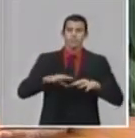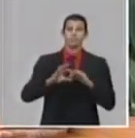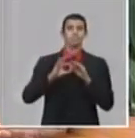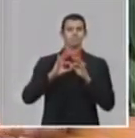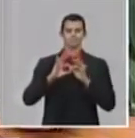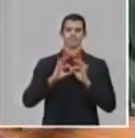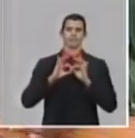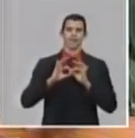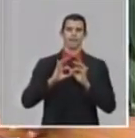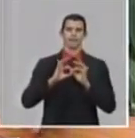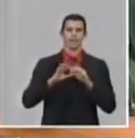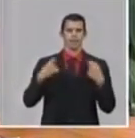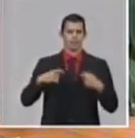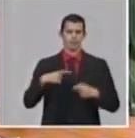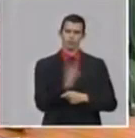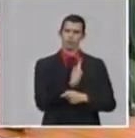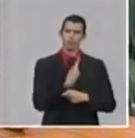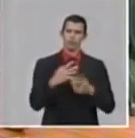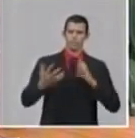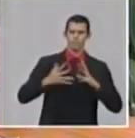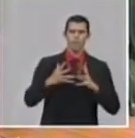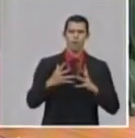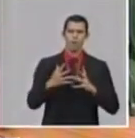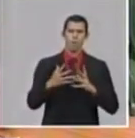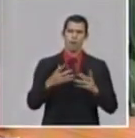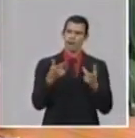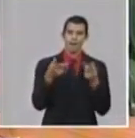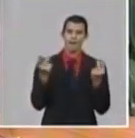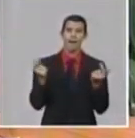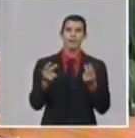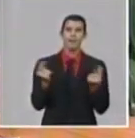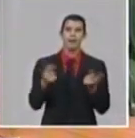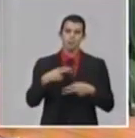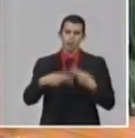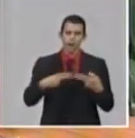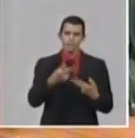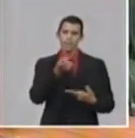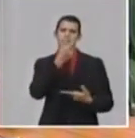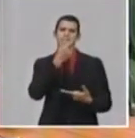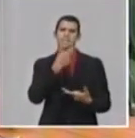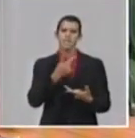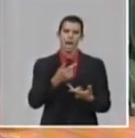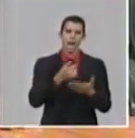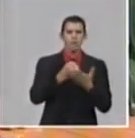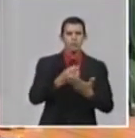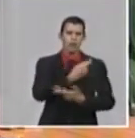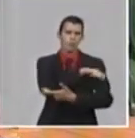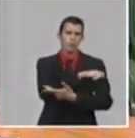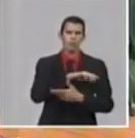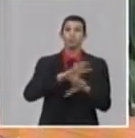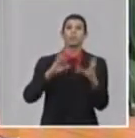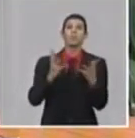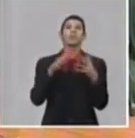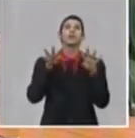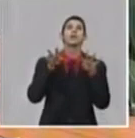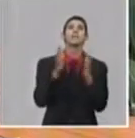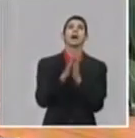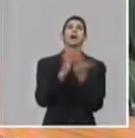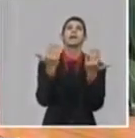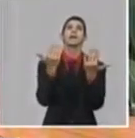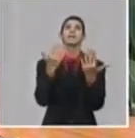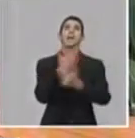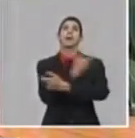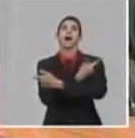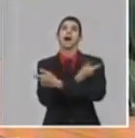sucediendo, pero eso lleva a una ética científica importante. ¿Por qué? Los investigadores